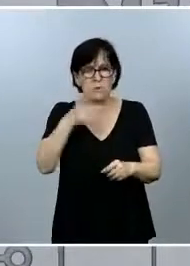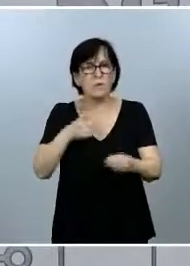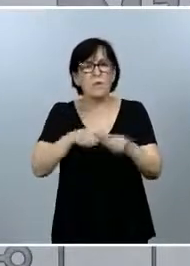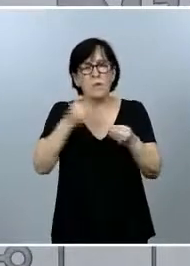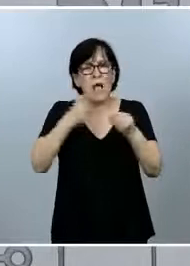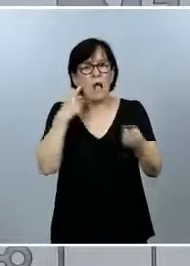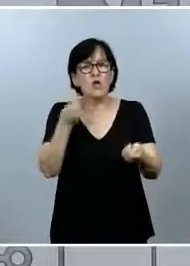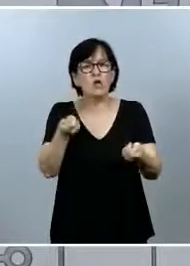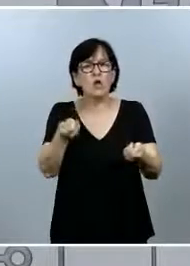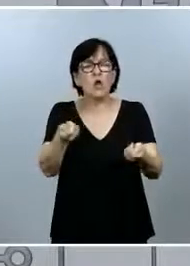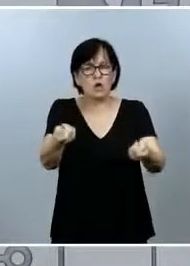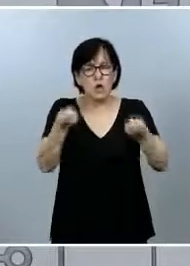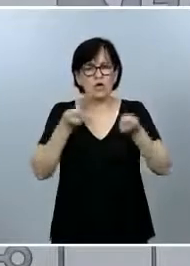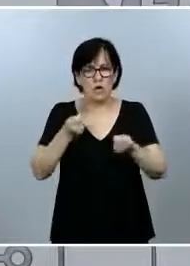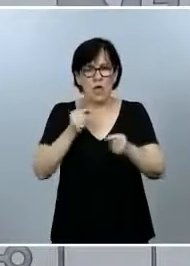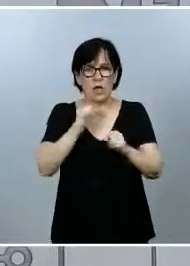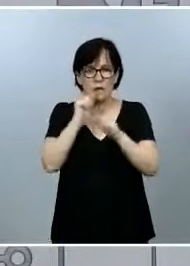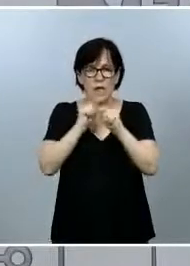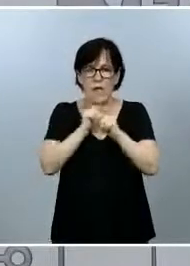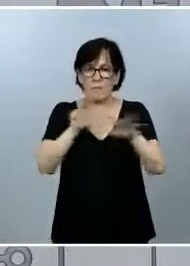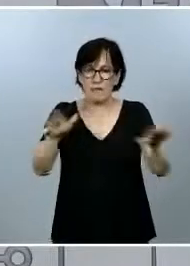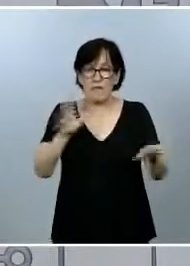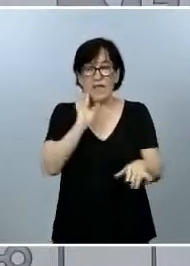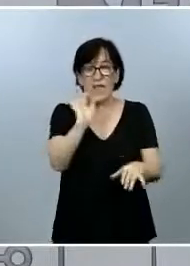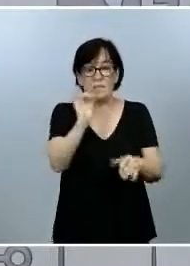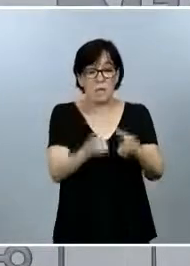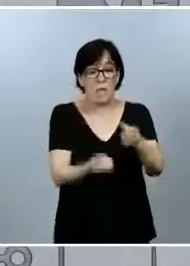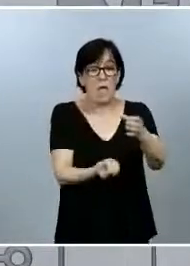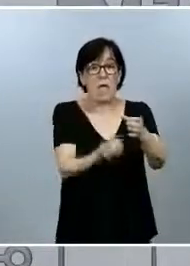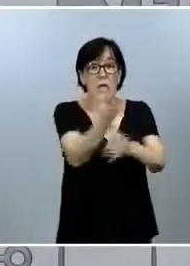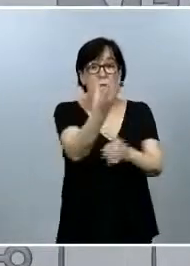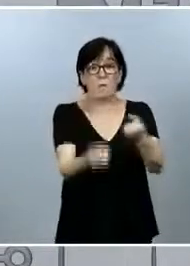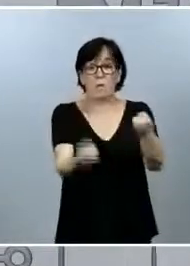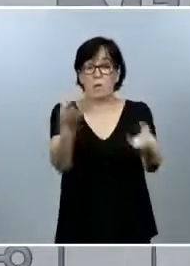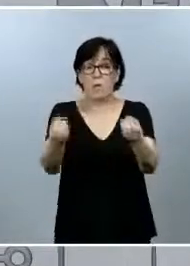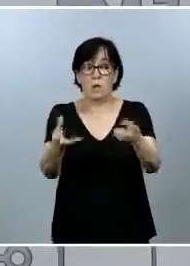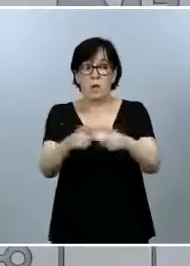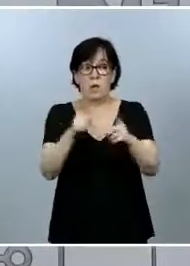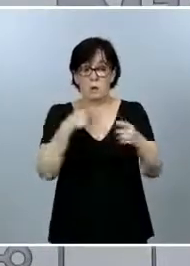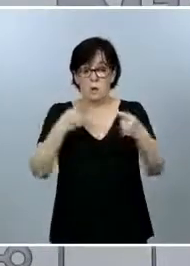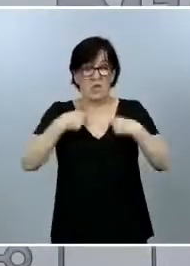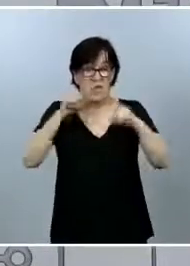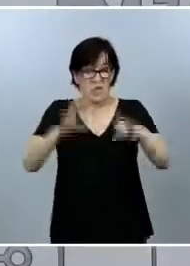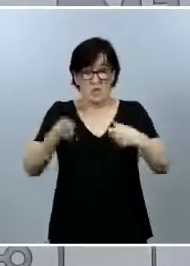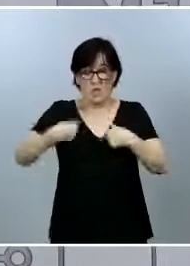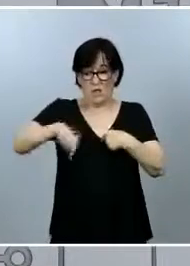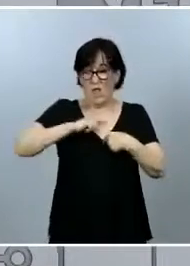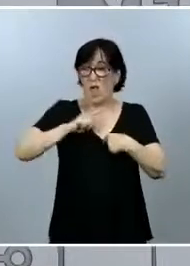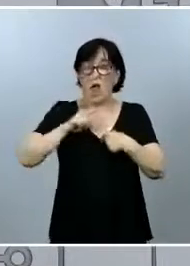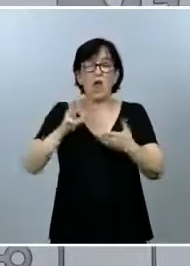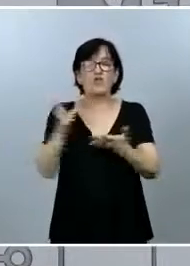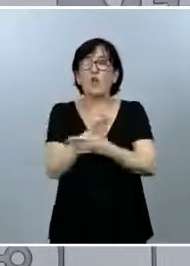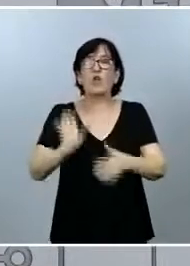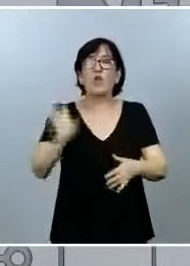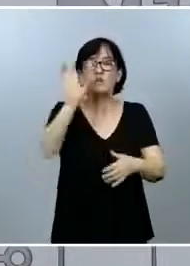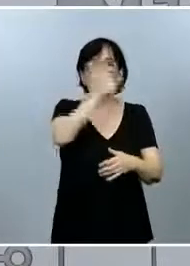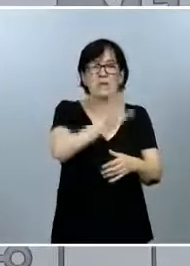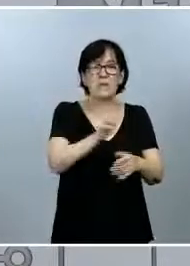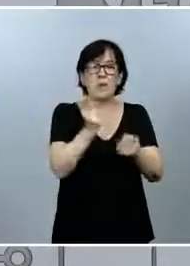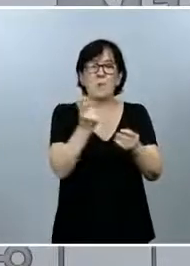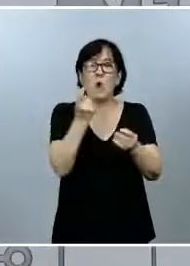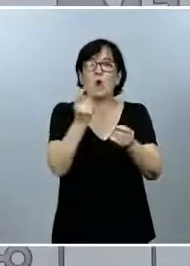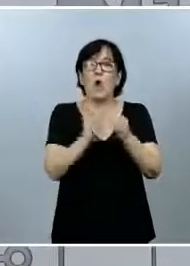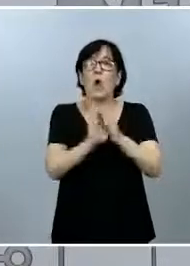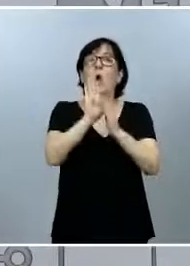controlar la epidemia. Sí que es verdad que estos brotes nos pasaron a nosotros, están pasando en prácticamente todos los países, pueden ser pequeños repuntes en